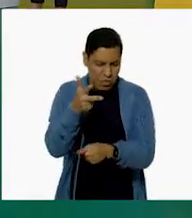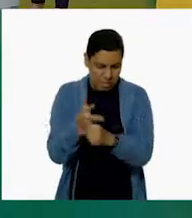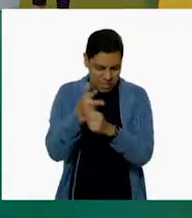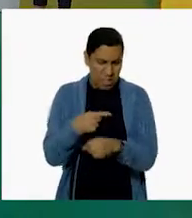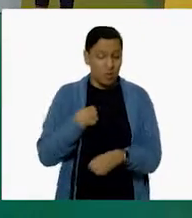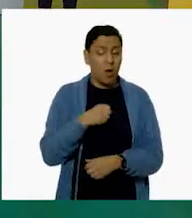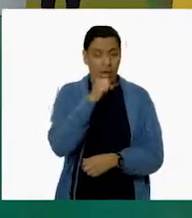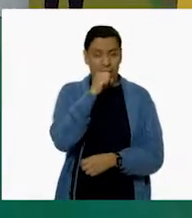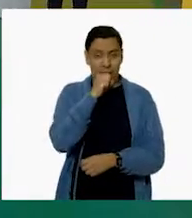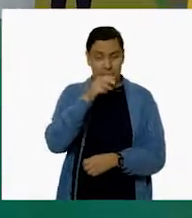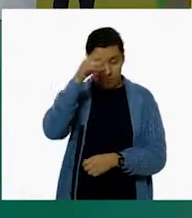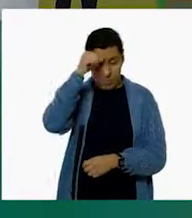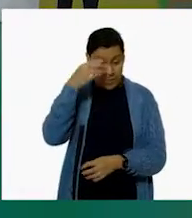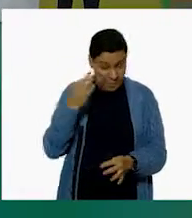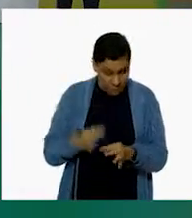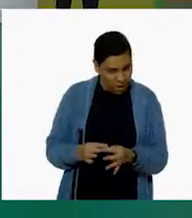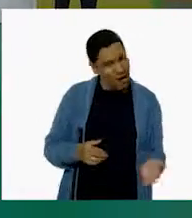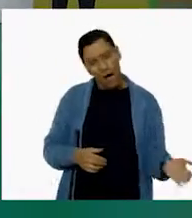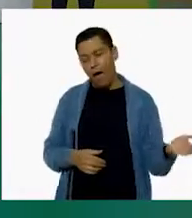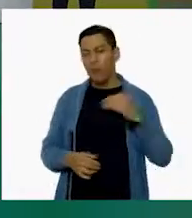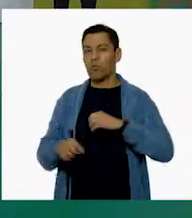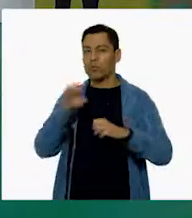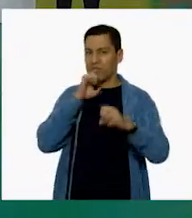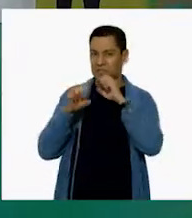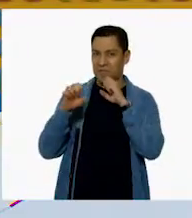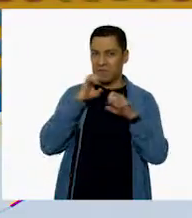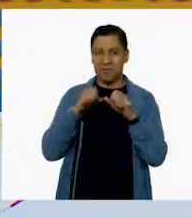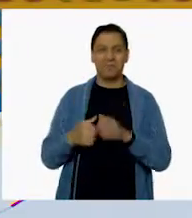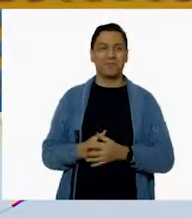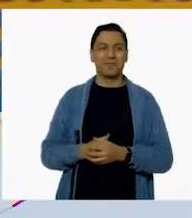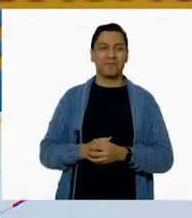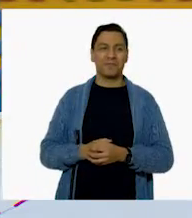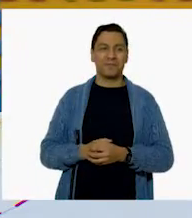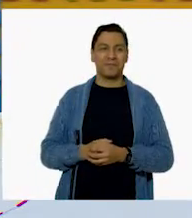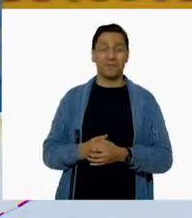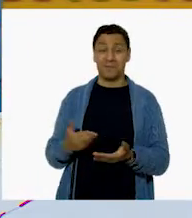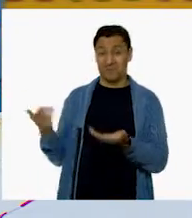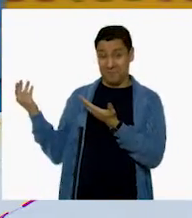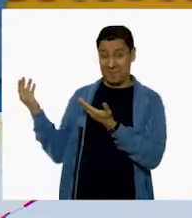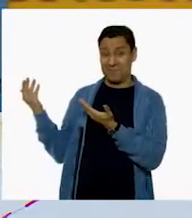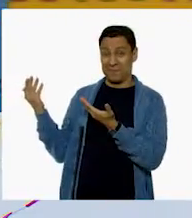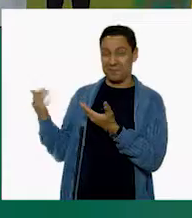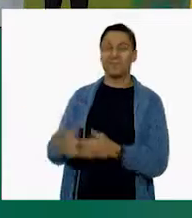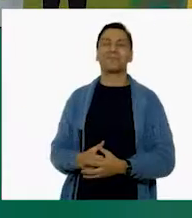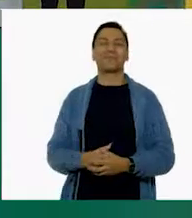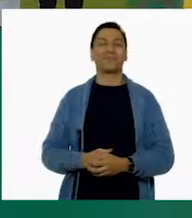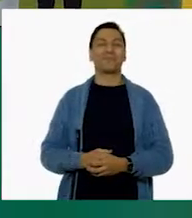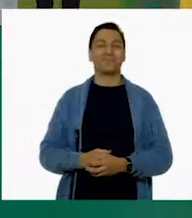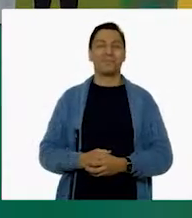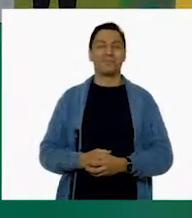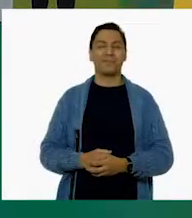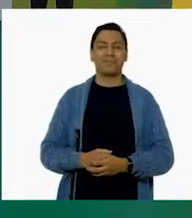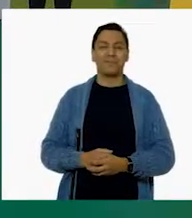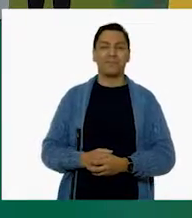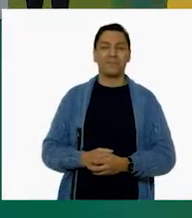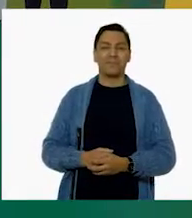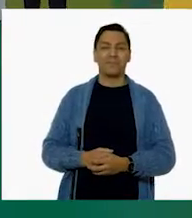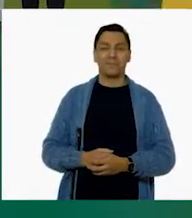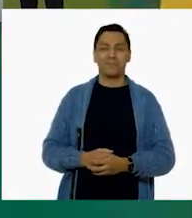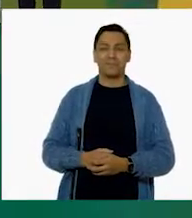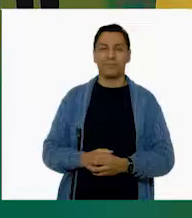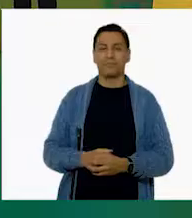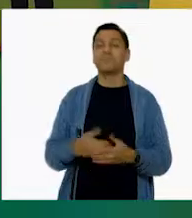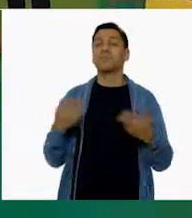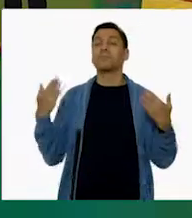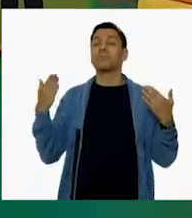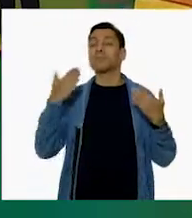Gloria. ¿Estás lista? Estoy lista. Quedamos muy bien de reporteros. Sí, ¿verdad? Sí. Perfecto. Bueno, ¿qué le parece, maestra Nelly, si le